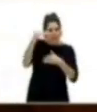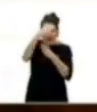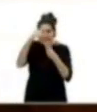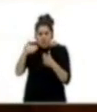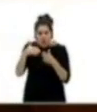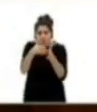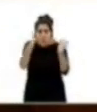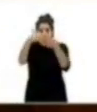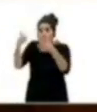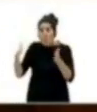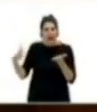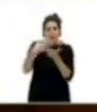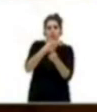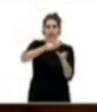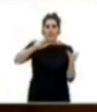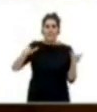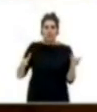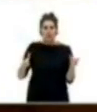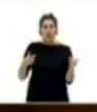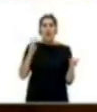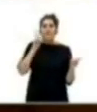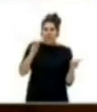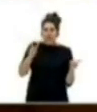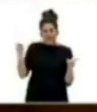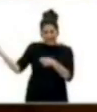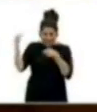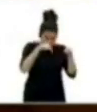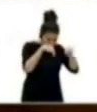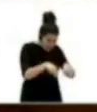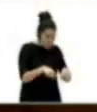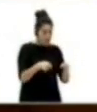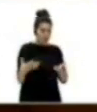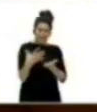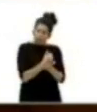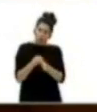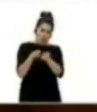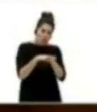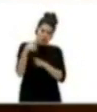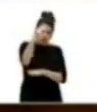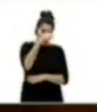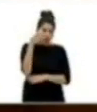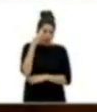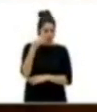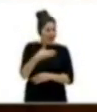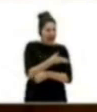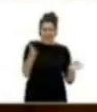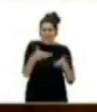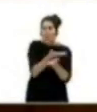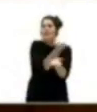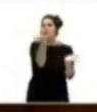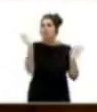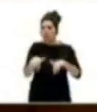puertas de par en par, que sientan que esta es la casa de todas y todos. Queremos abrir puertas y ventanas, que el